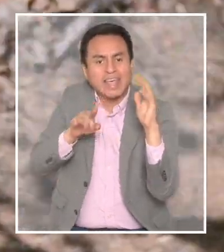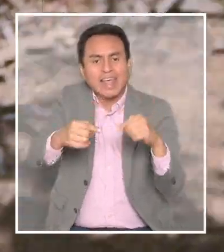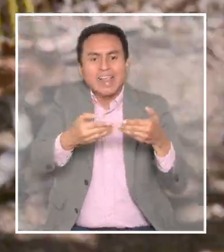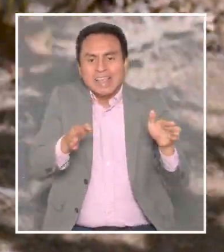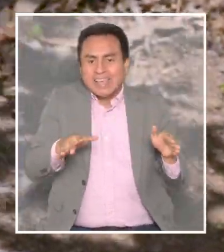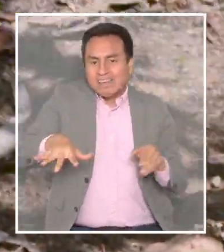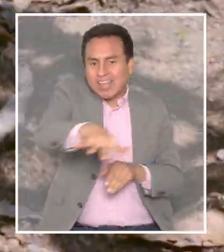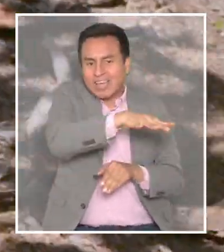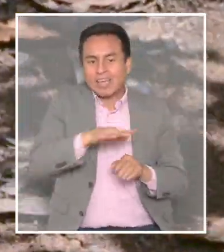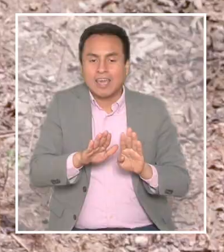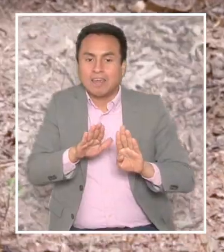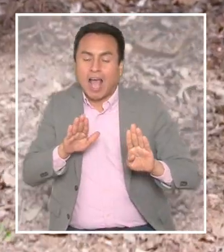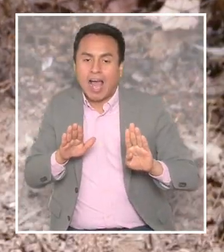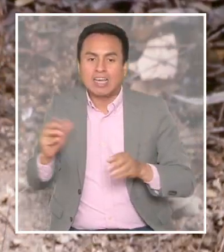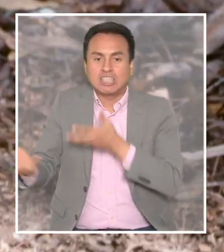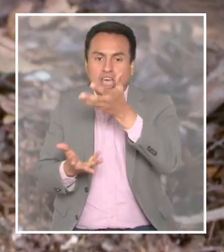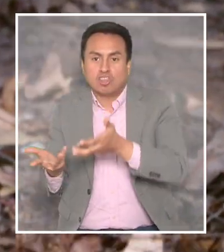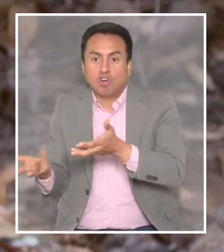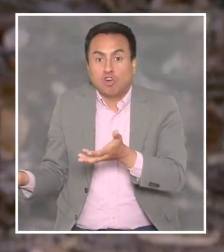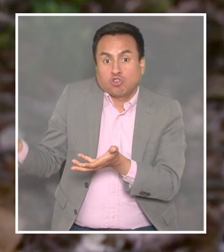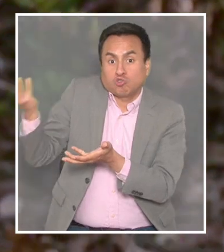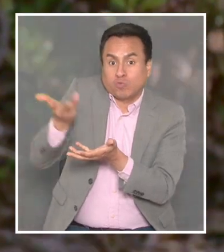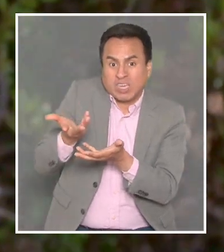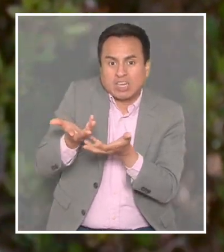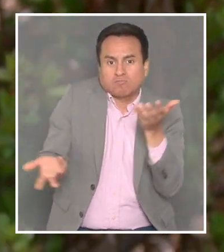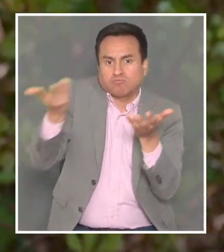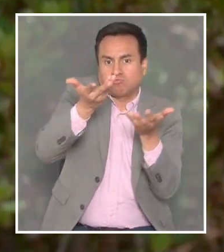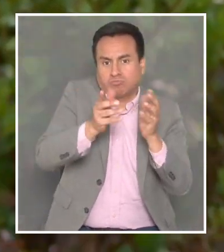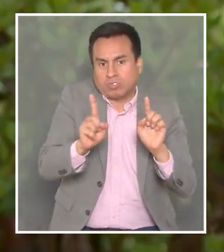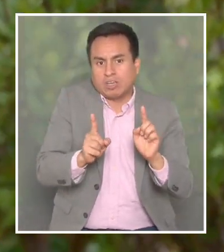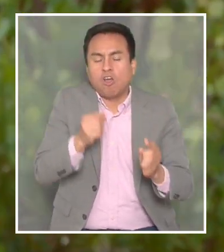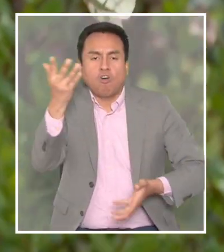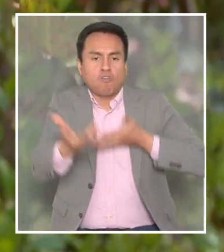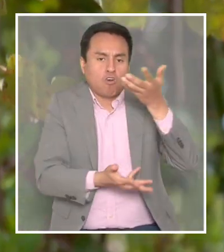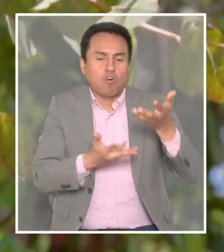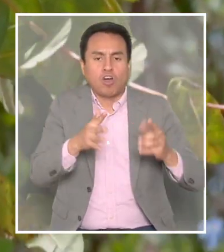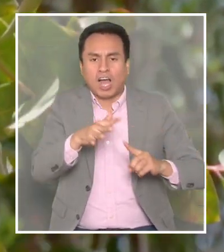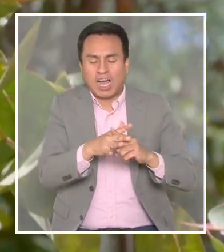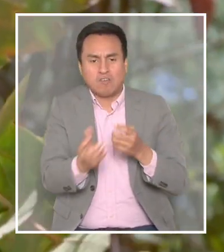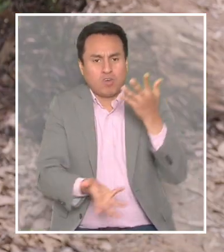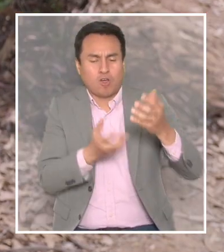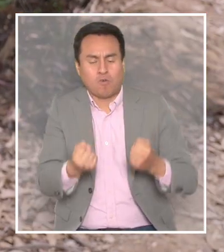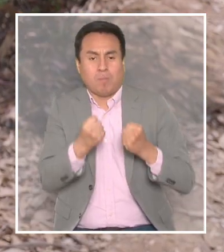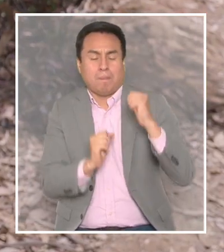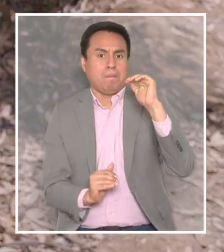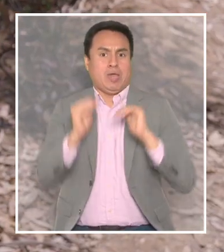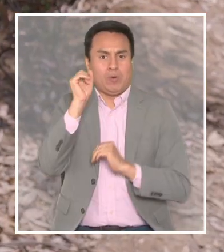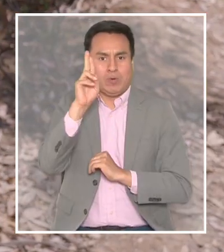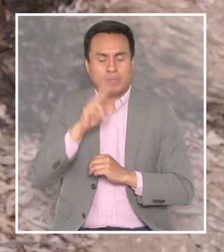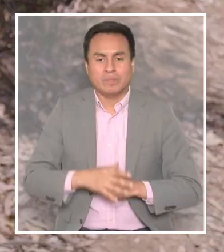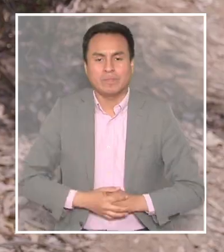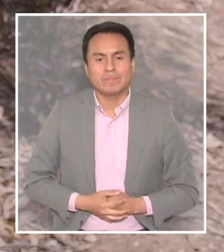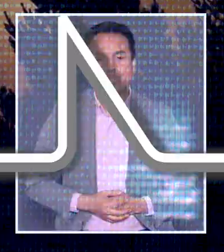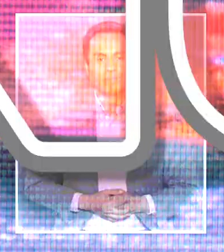árbol, mantener espacios libres y con eso evitamos que el incendio pueda subir desde la superficie y generar un foco de incendio o un